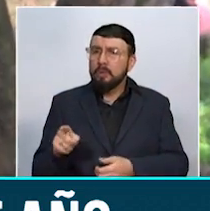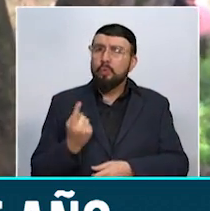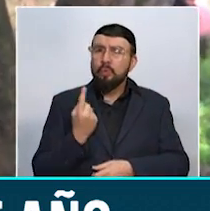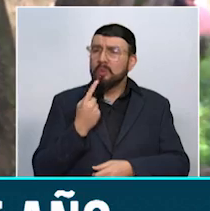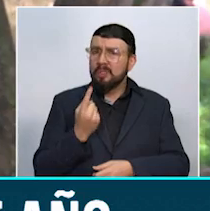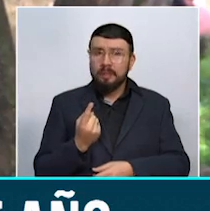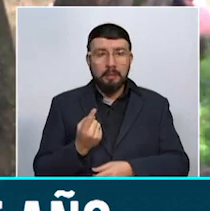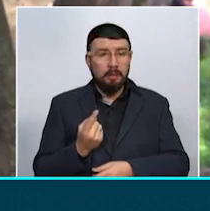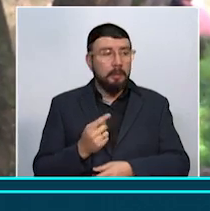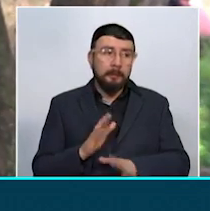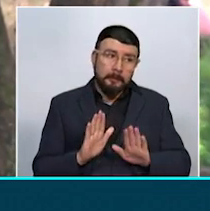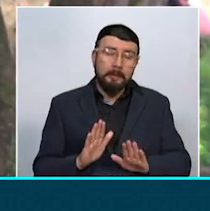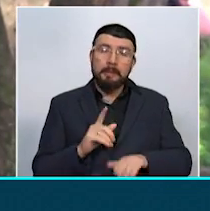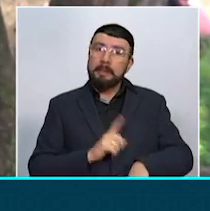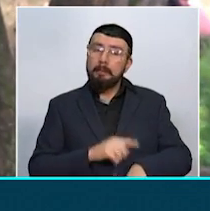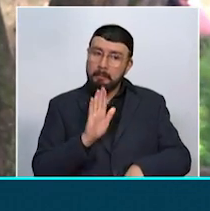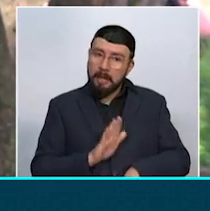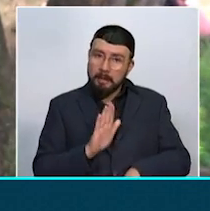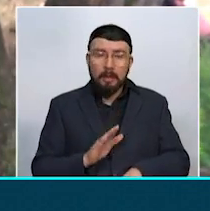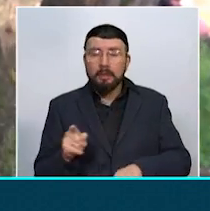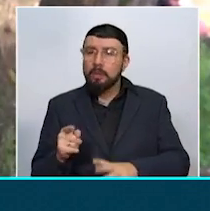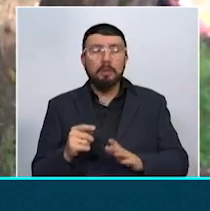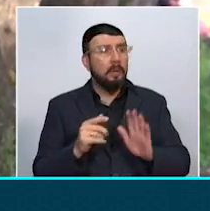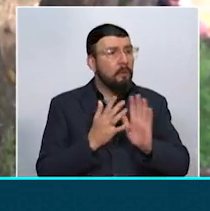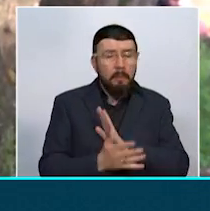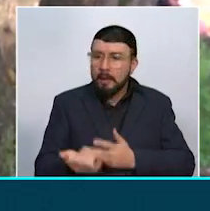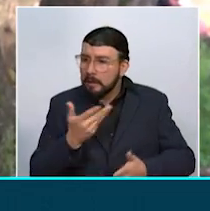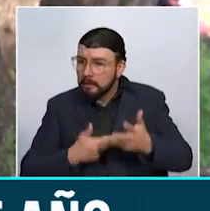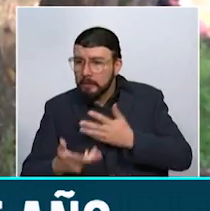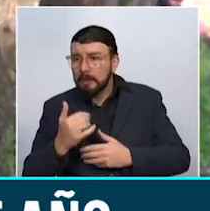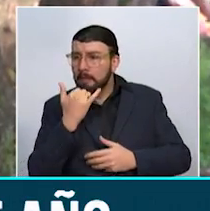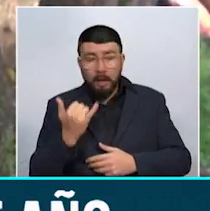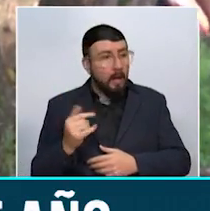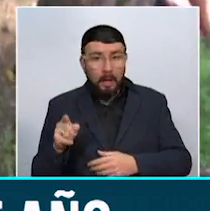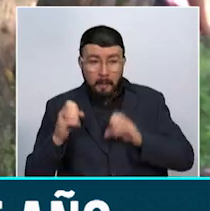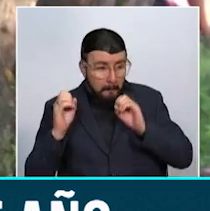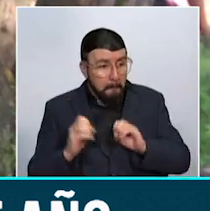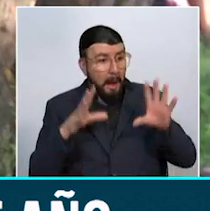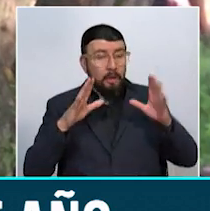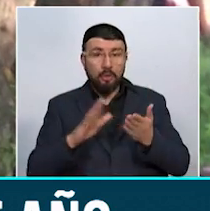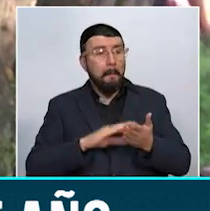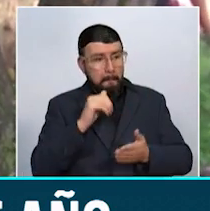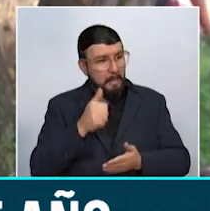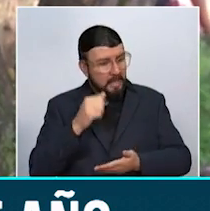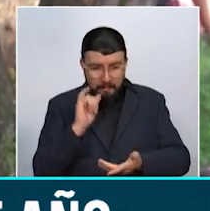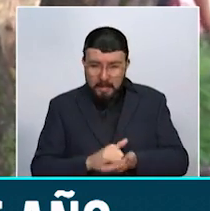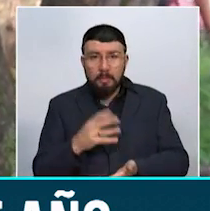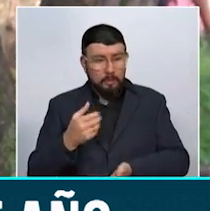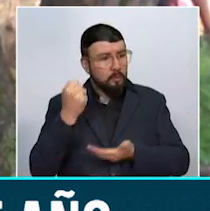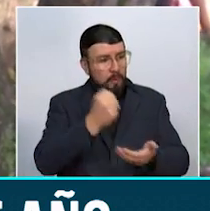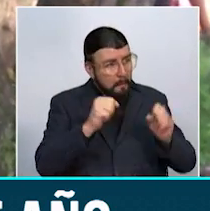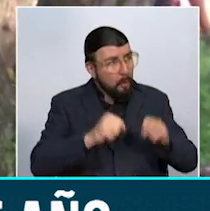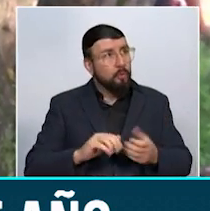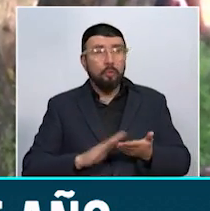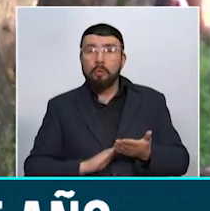que tener tiempo para socializar las cosas, que él no tiene una varita mágica para decirnos mañana mismo ya les podemos solucionar el